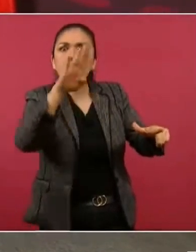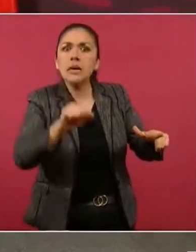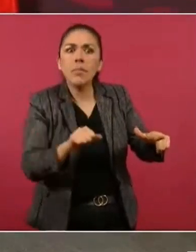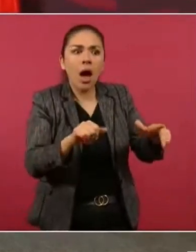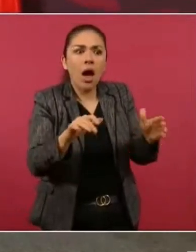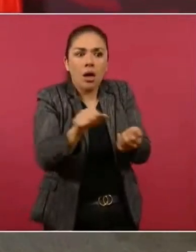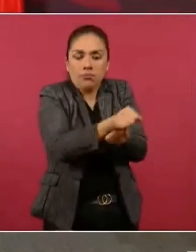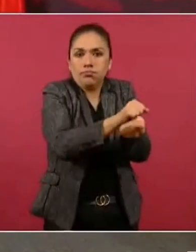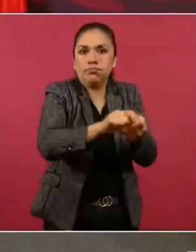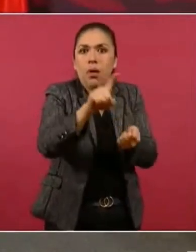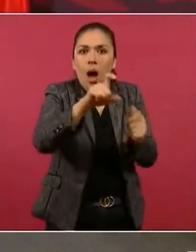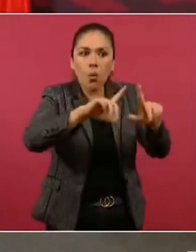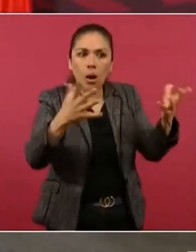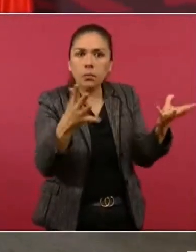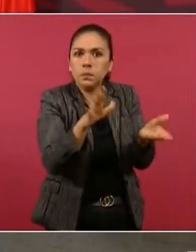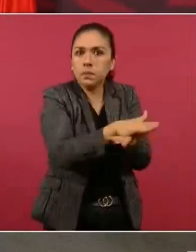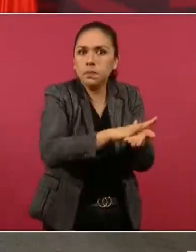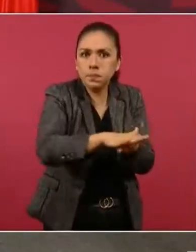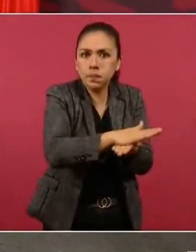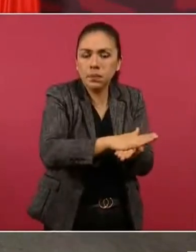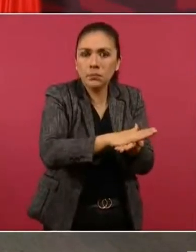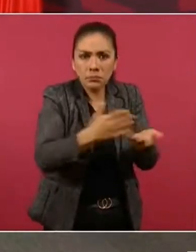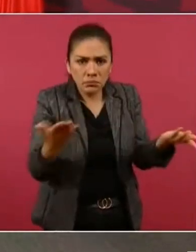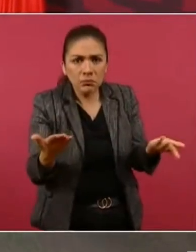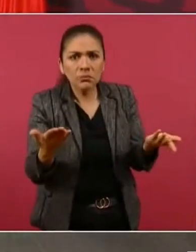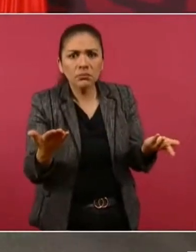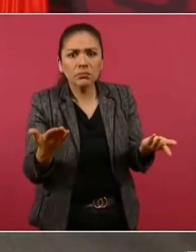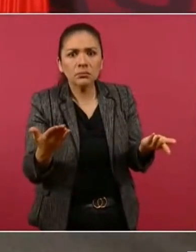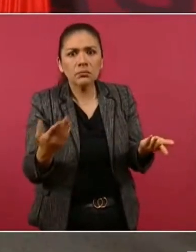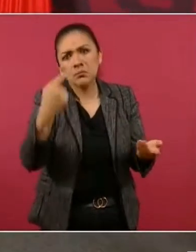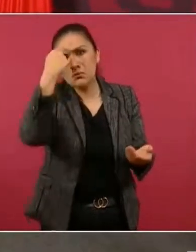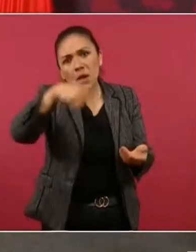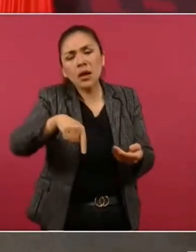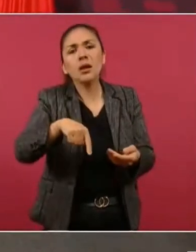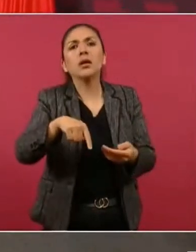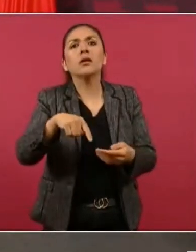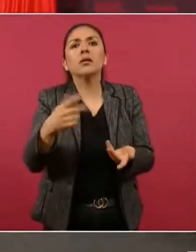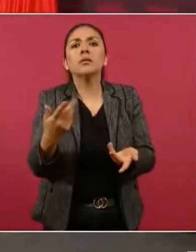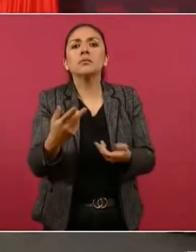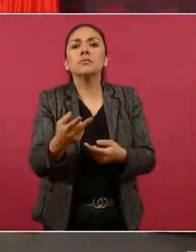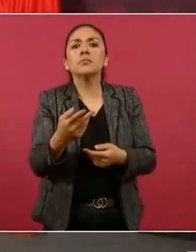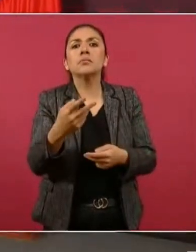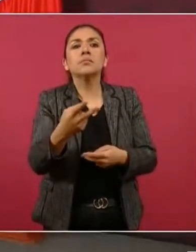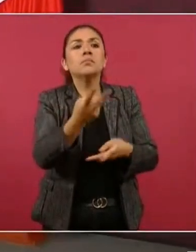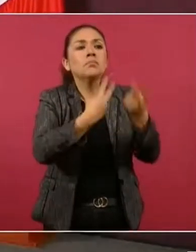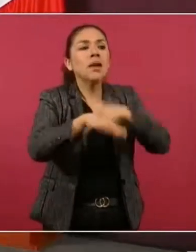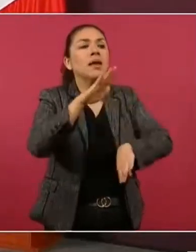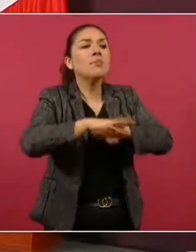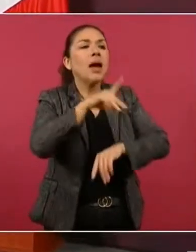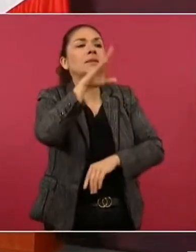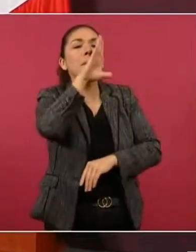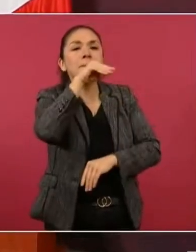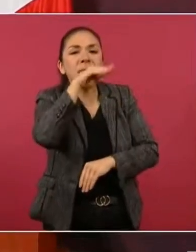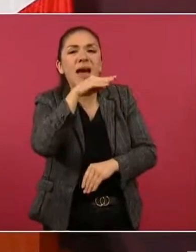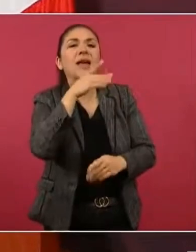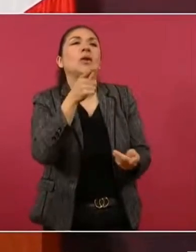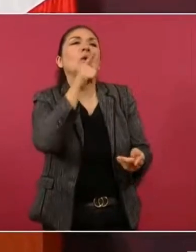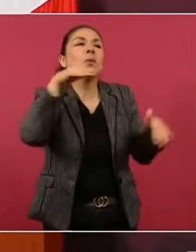para que ya no llegaran los patos los pájaros